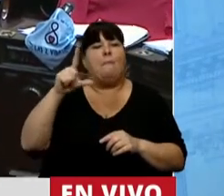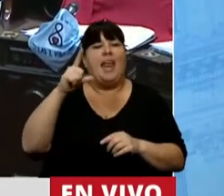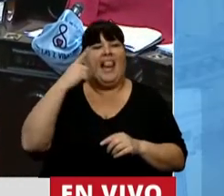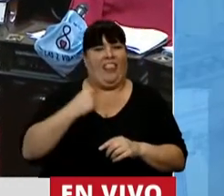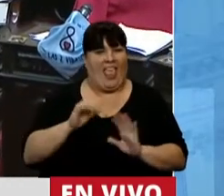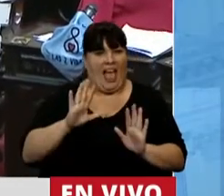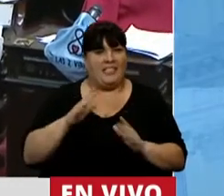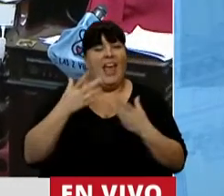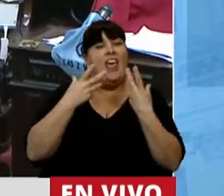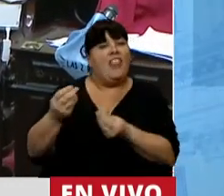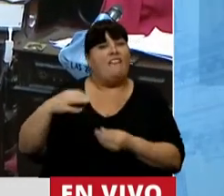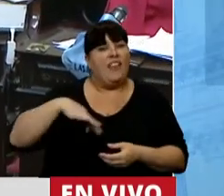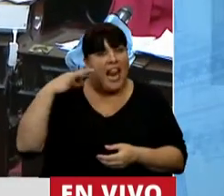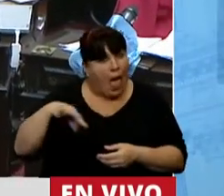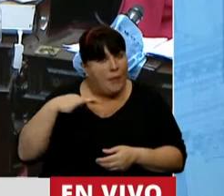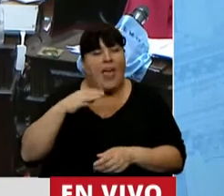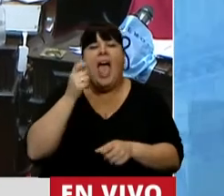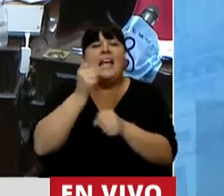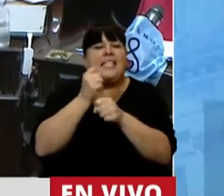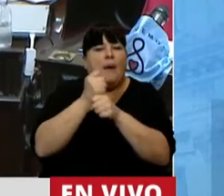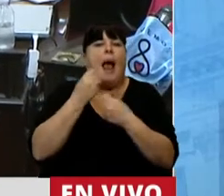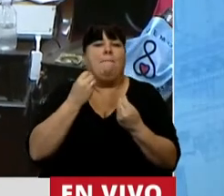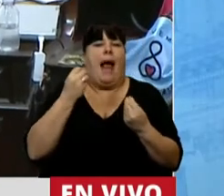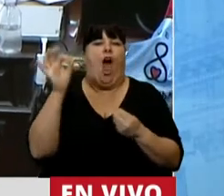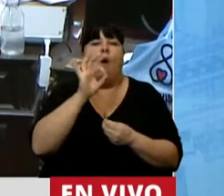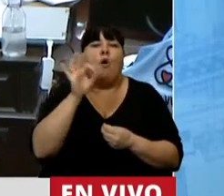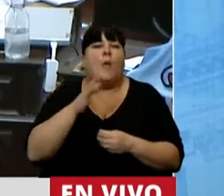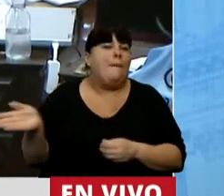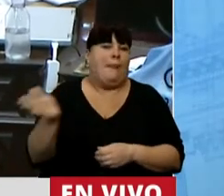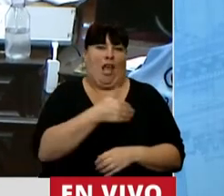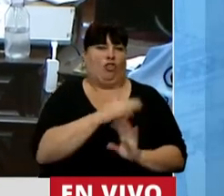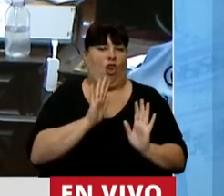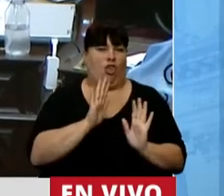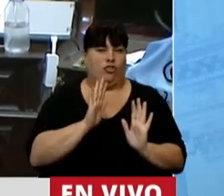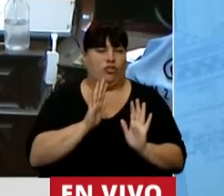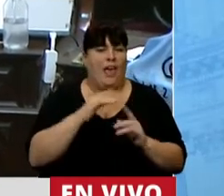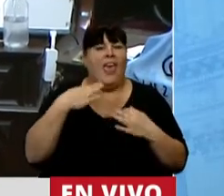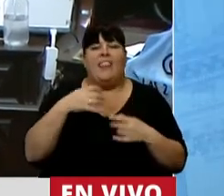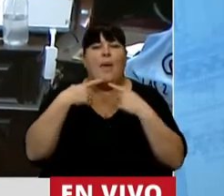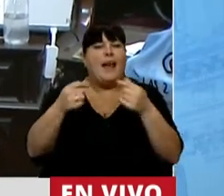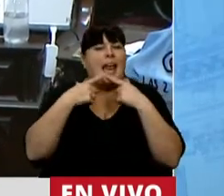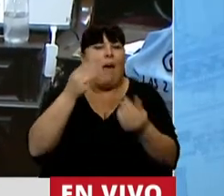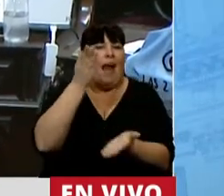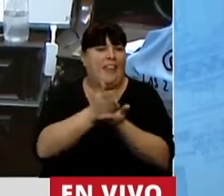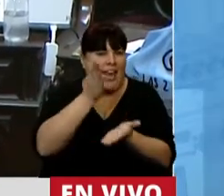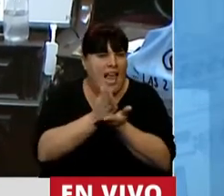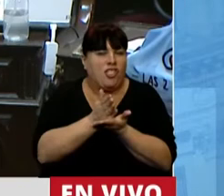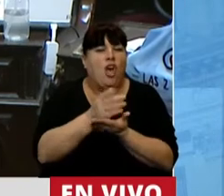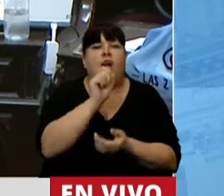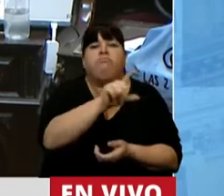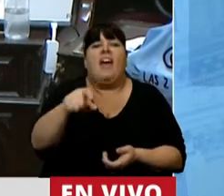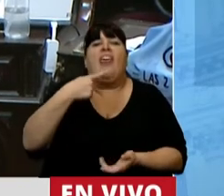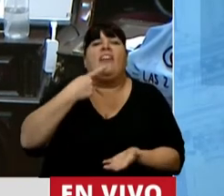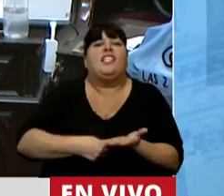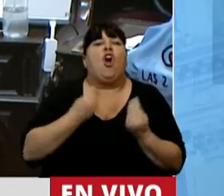Defender la vida es trabajar por oportunidades para todos, es reclamar el derecho a que cada quien